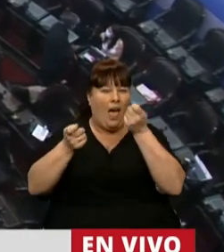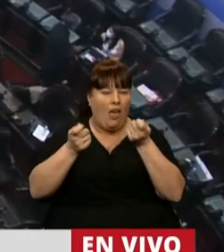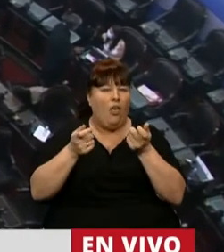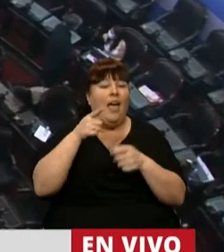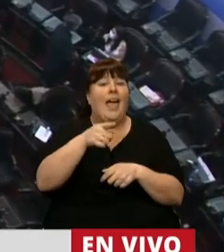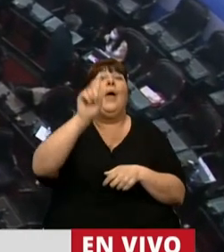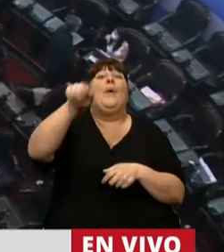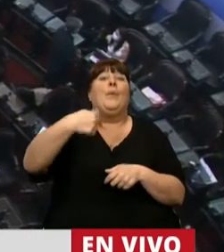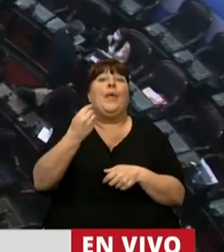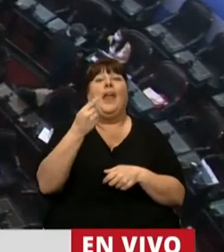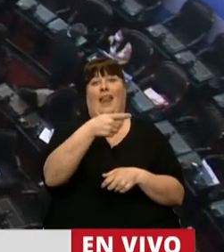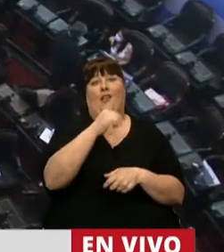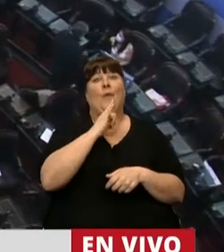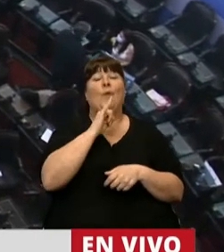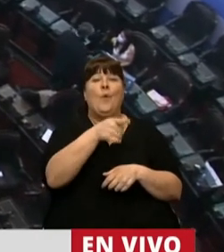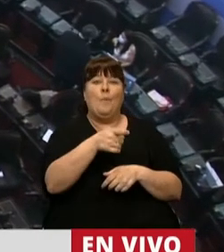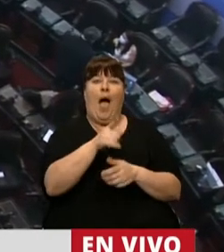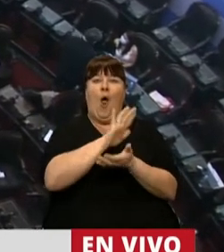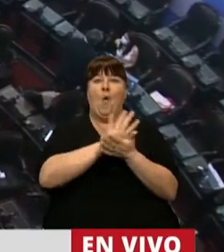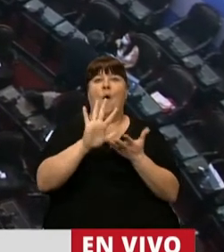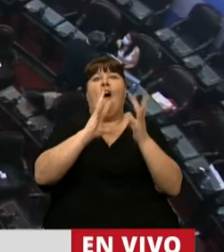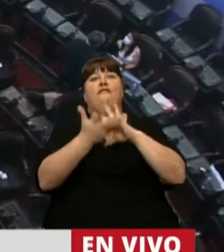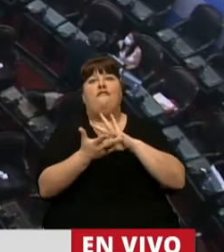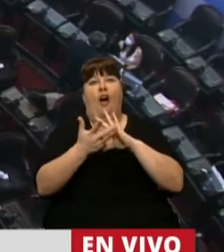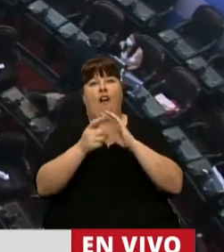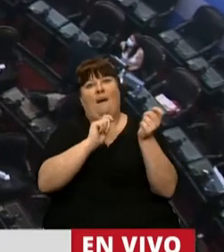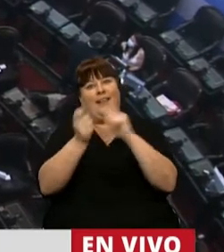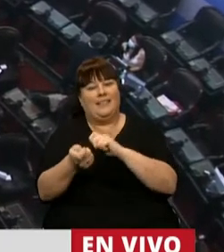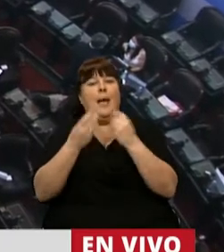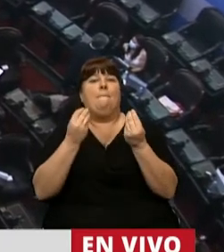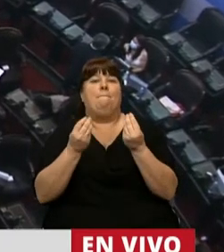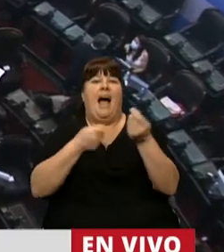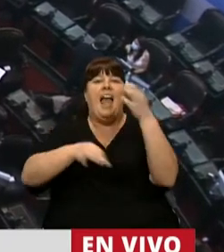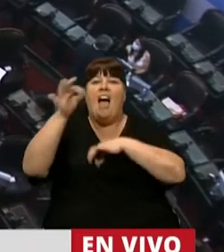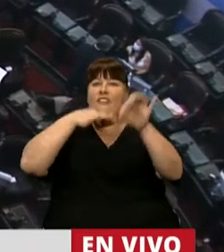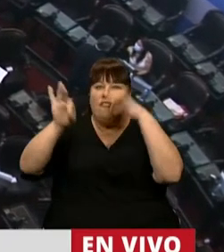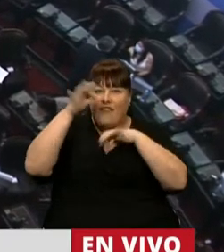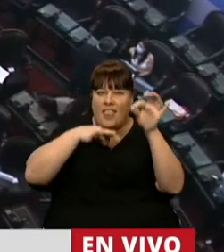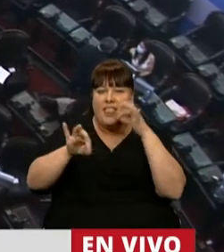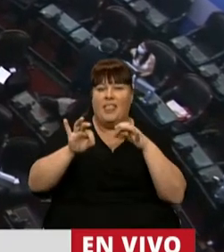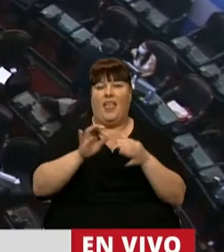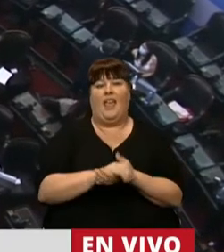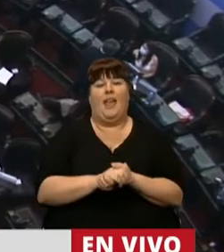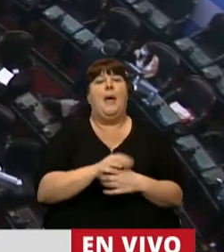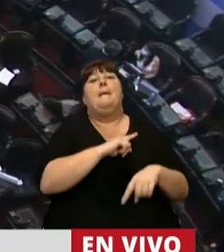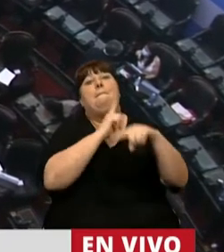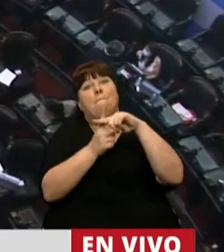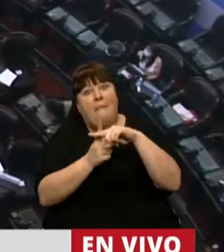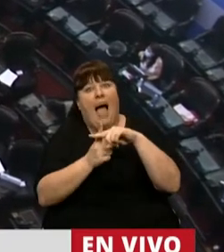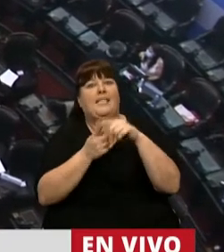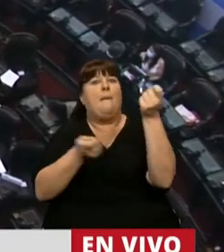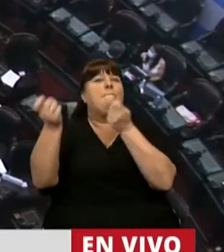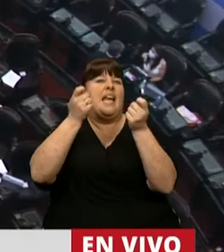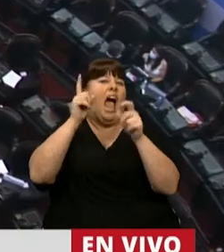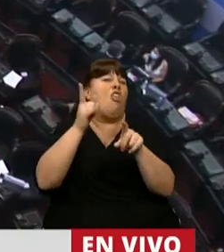Esto genera en nuestra provincia nuevas alternativas de comercialización sumado a los